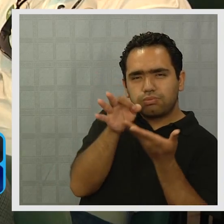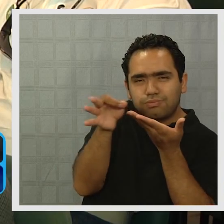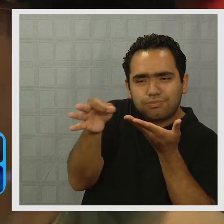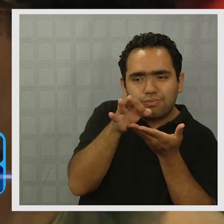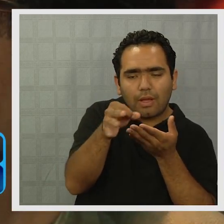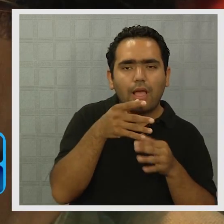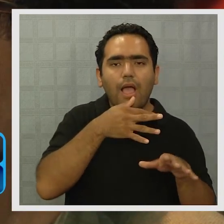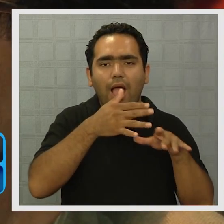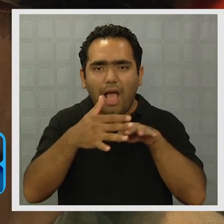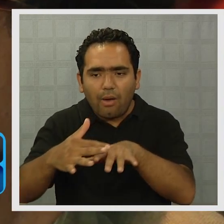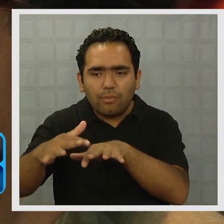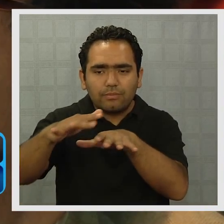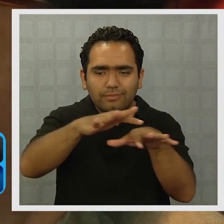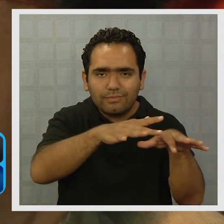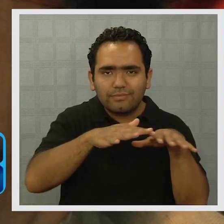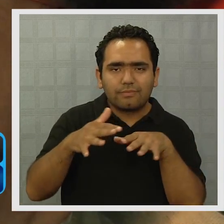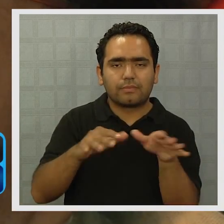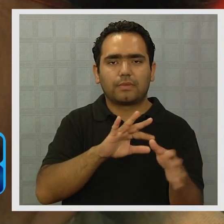altoandinos.